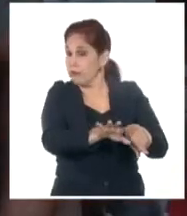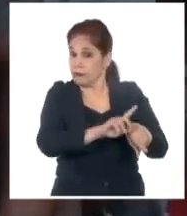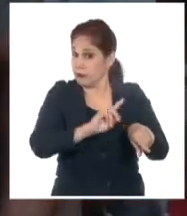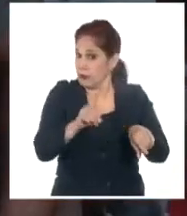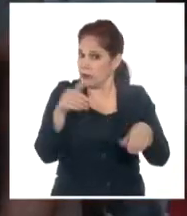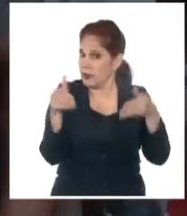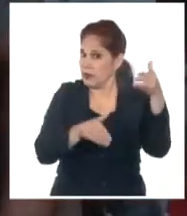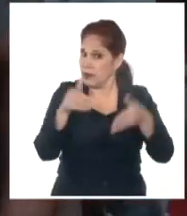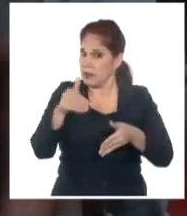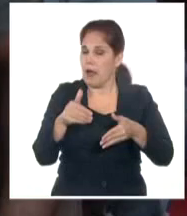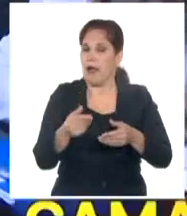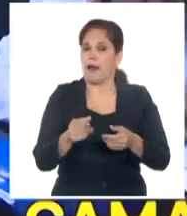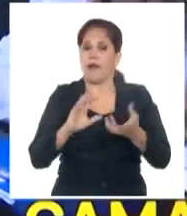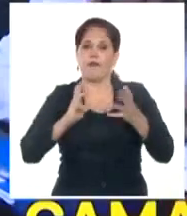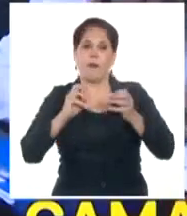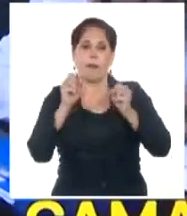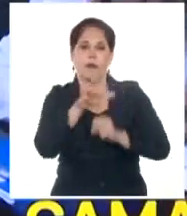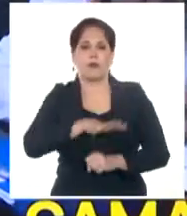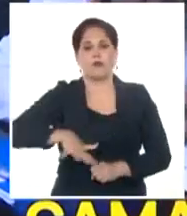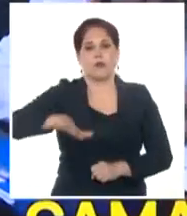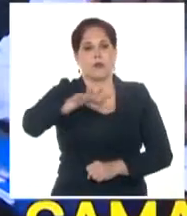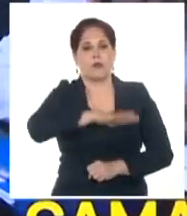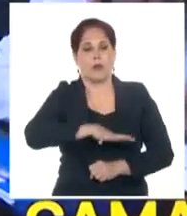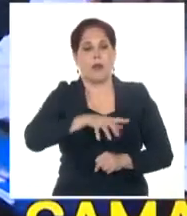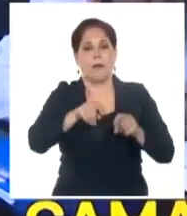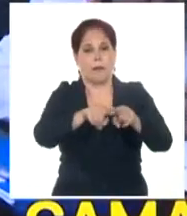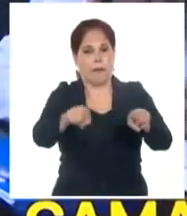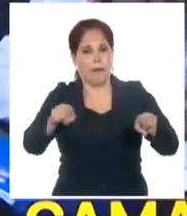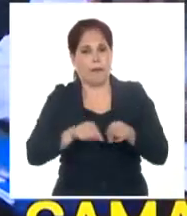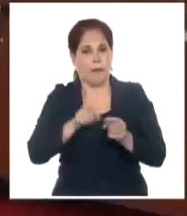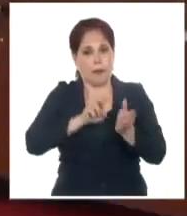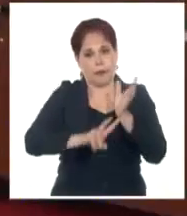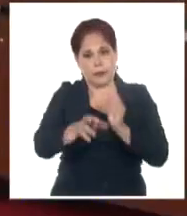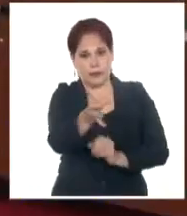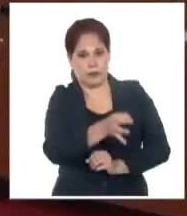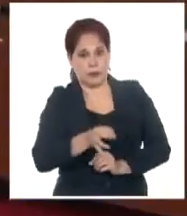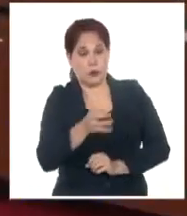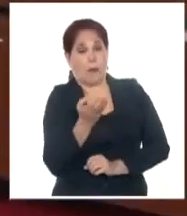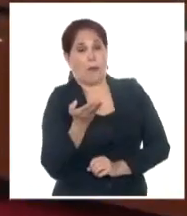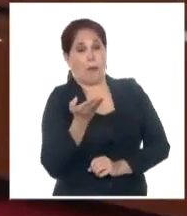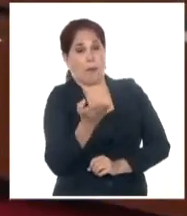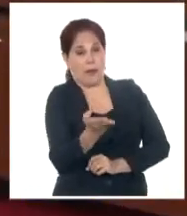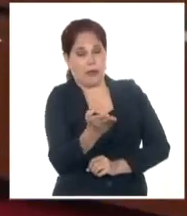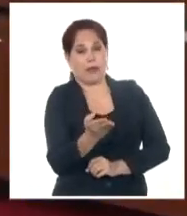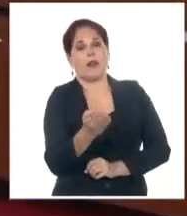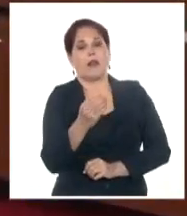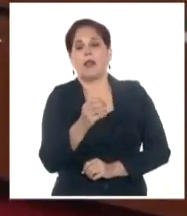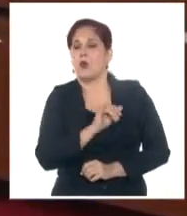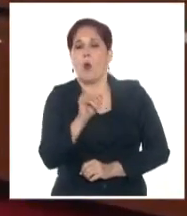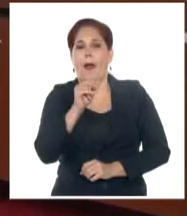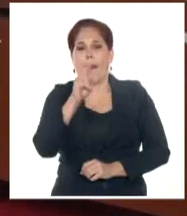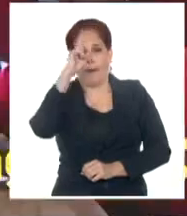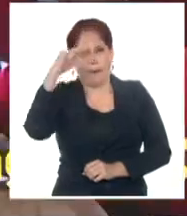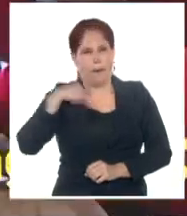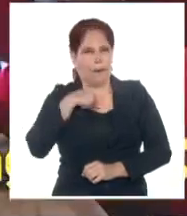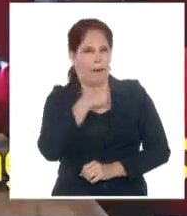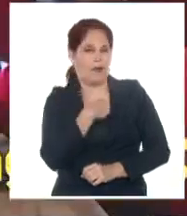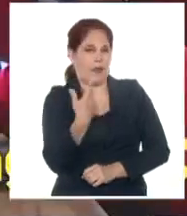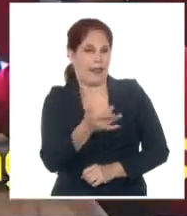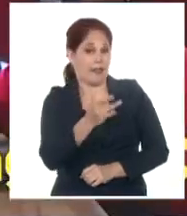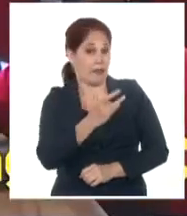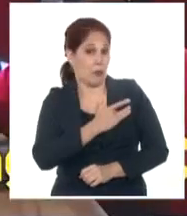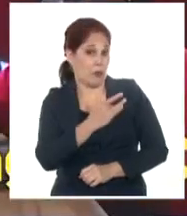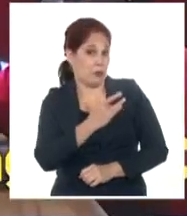Participar en la creación de las políticas sociales para los territorios es una de las demandas de los llamados médicos del alma, al igual que